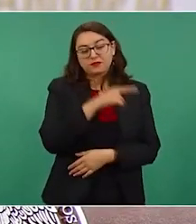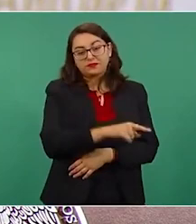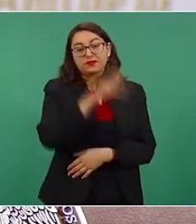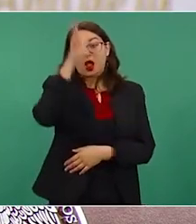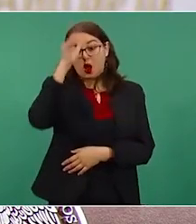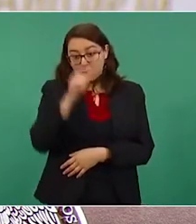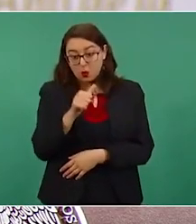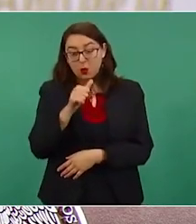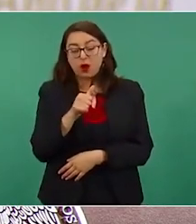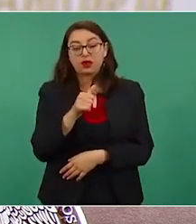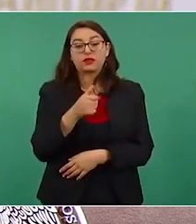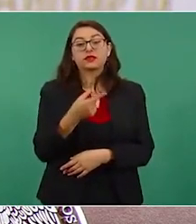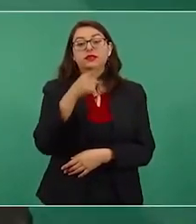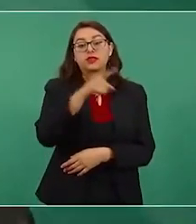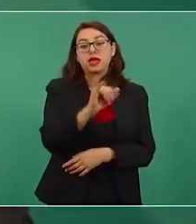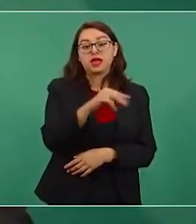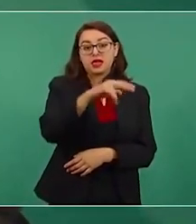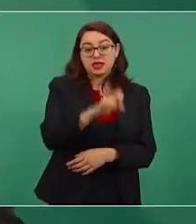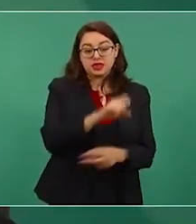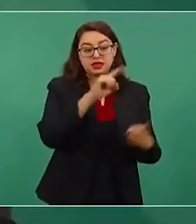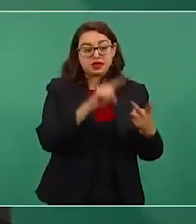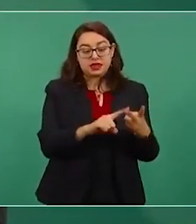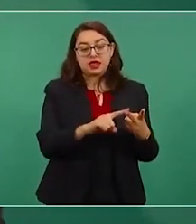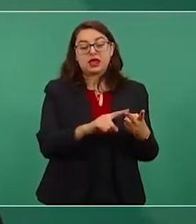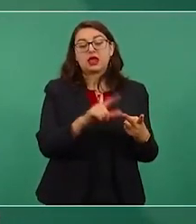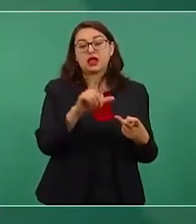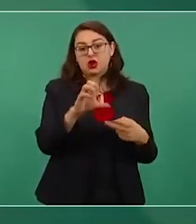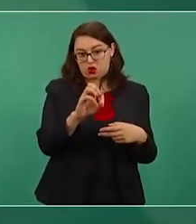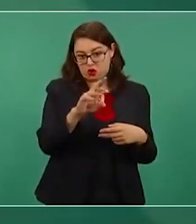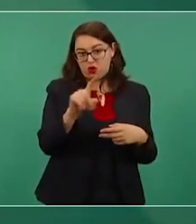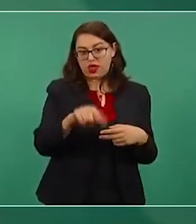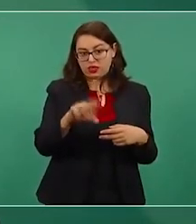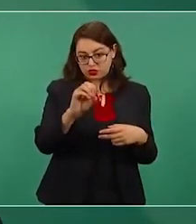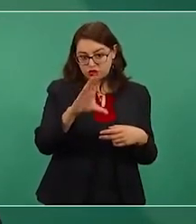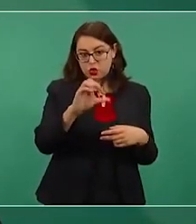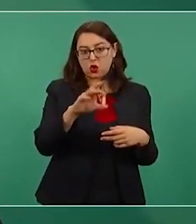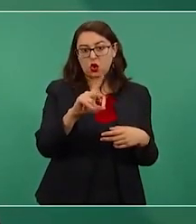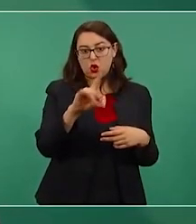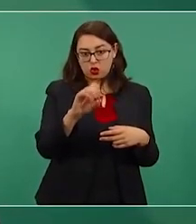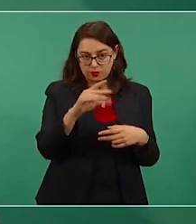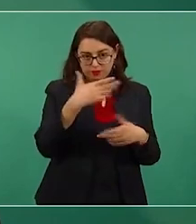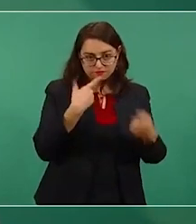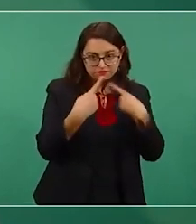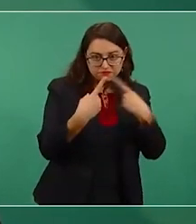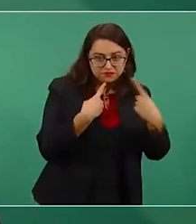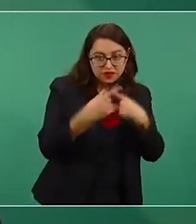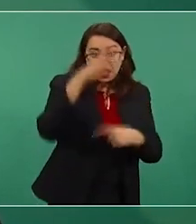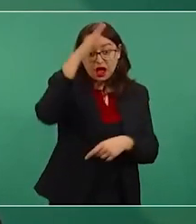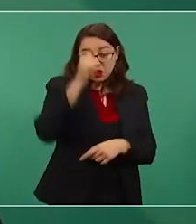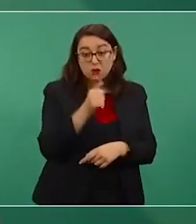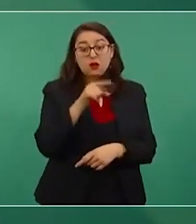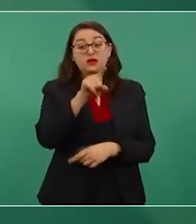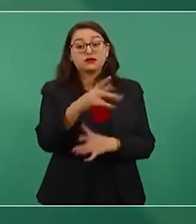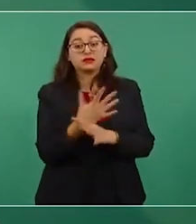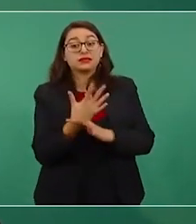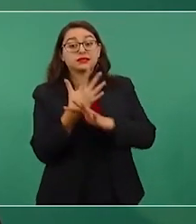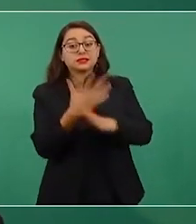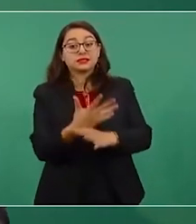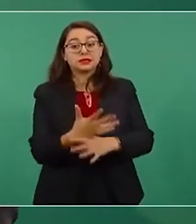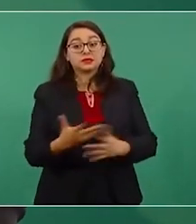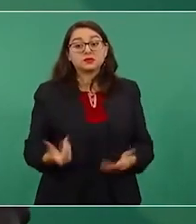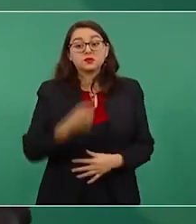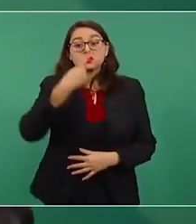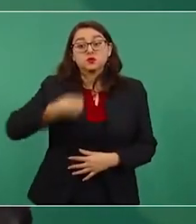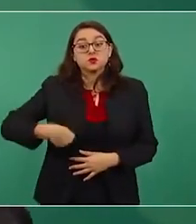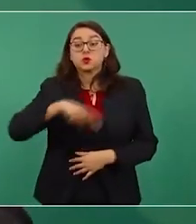difusión con el consejero presidente del INE, Lorenzo Córdoba, quien incluso ha presentado como si fuera propio el estudio.